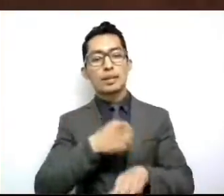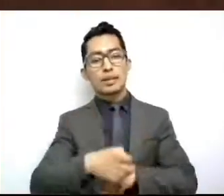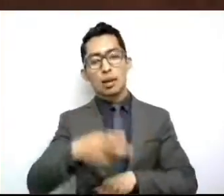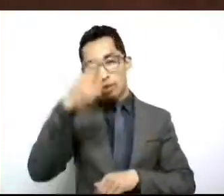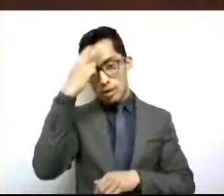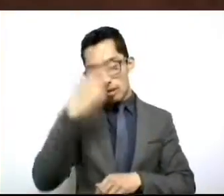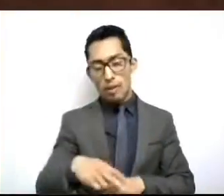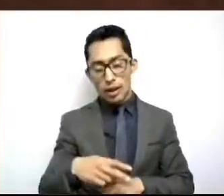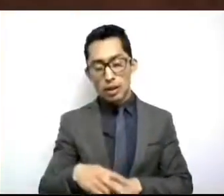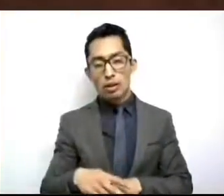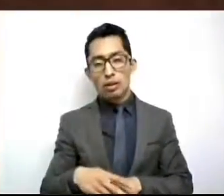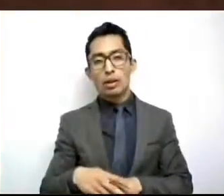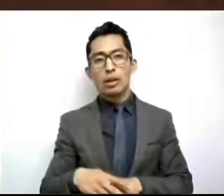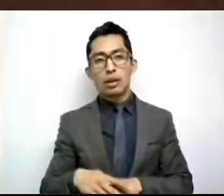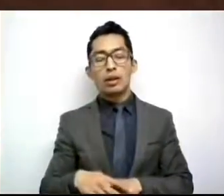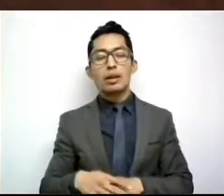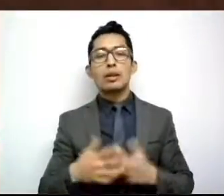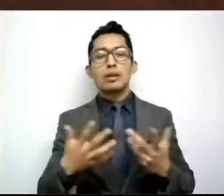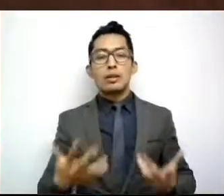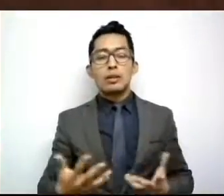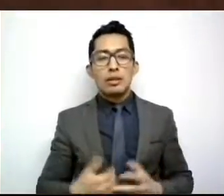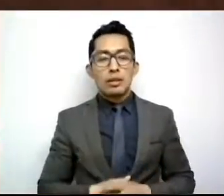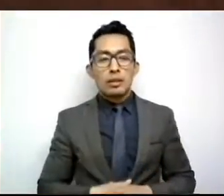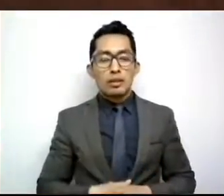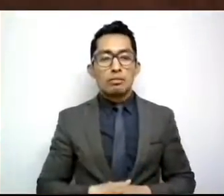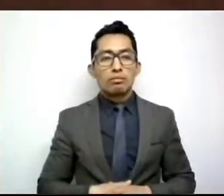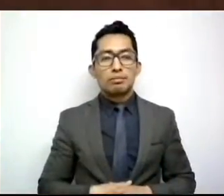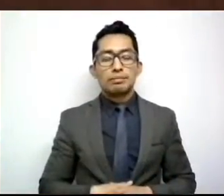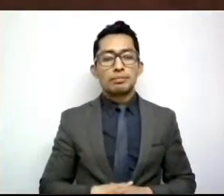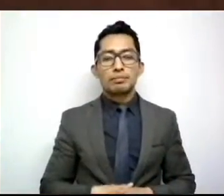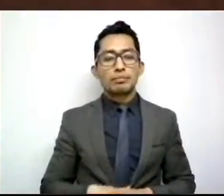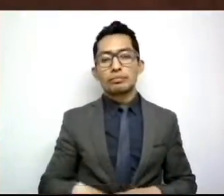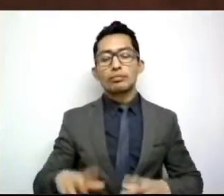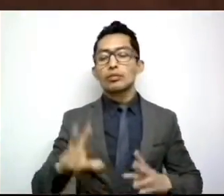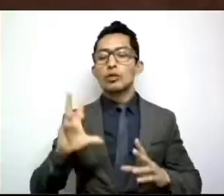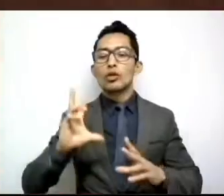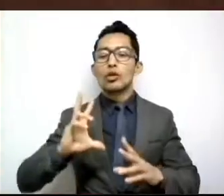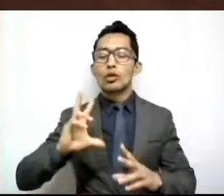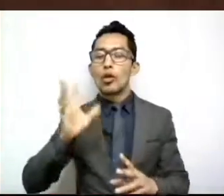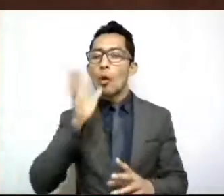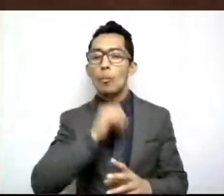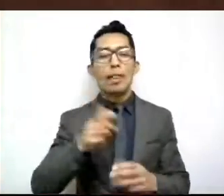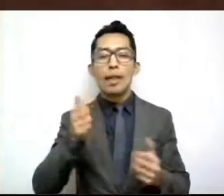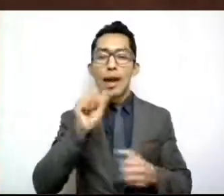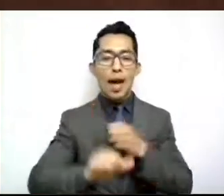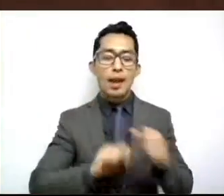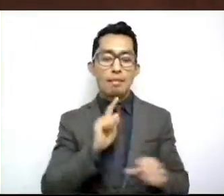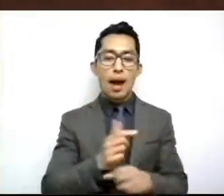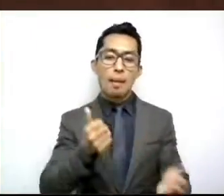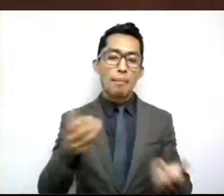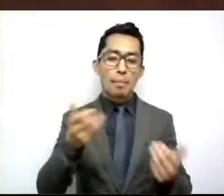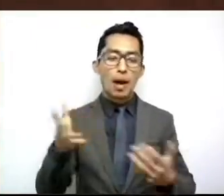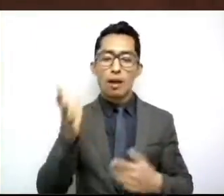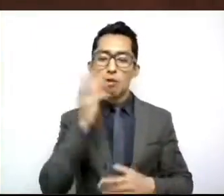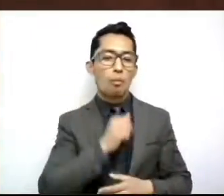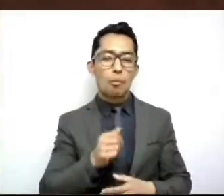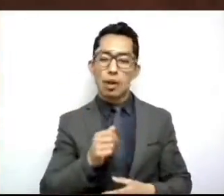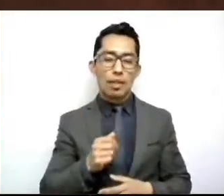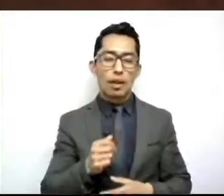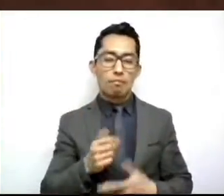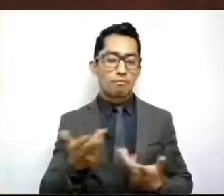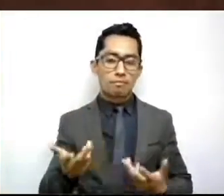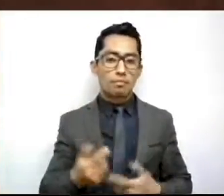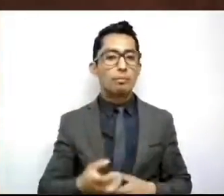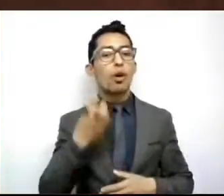fuera para exportar ganado. Por lo cual, el